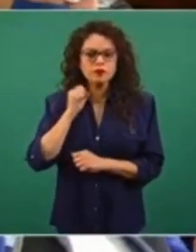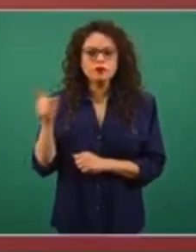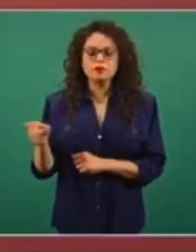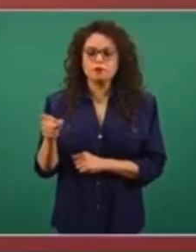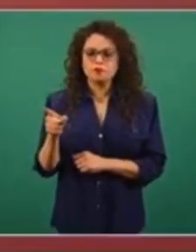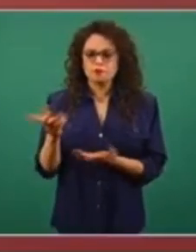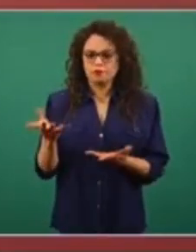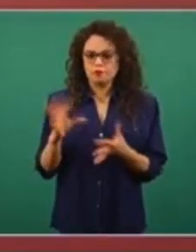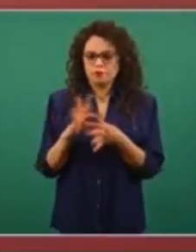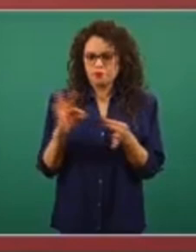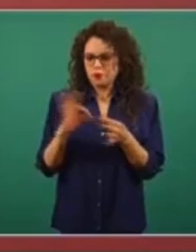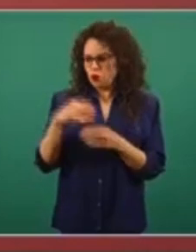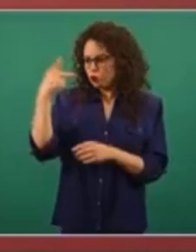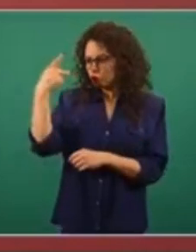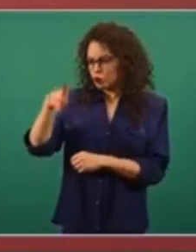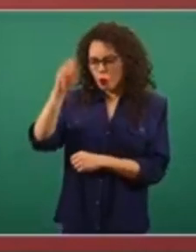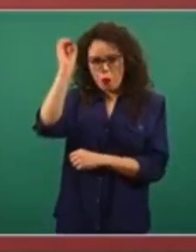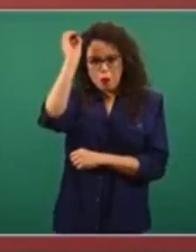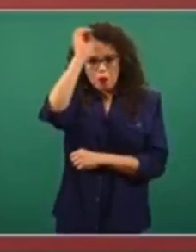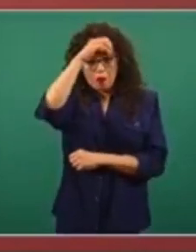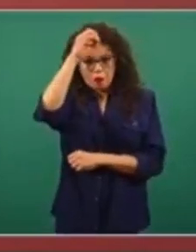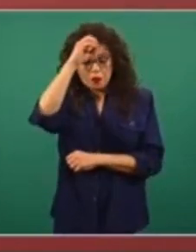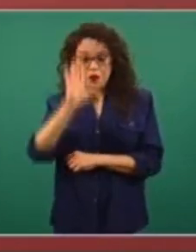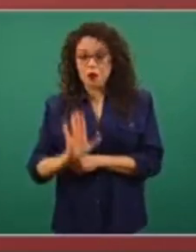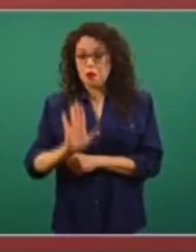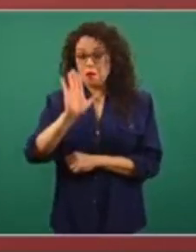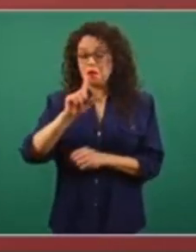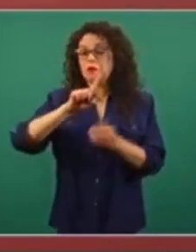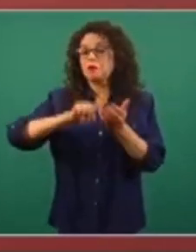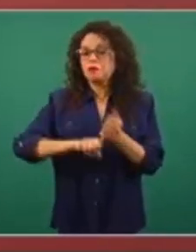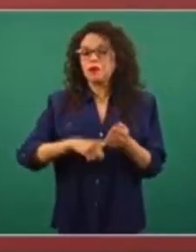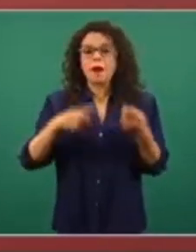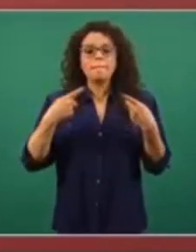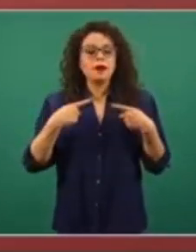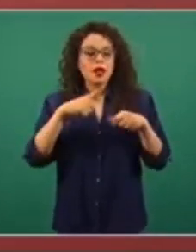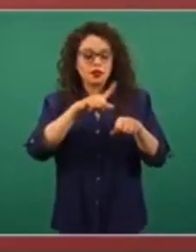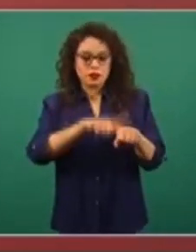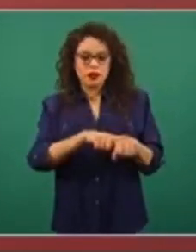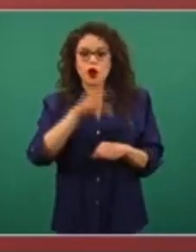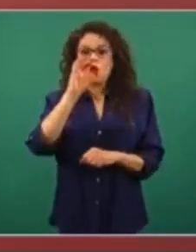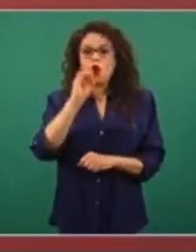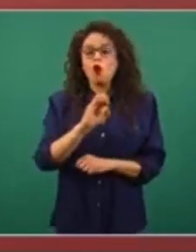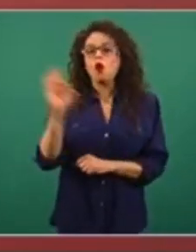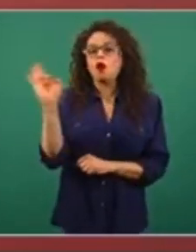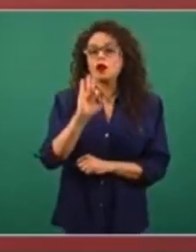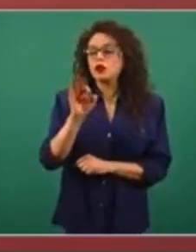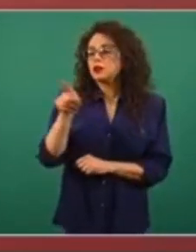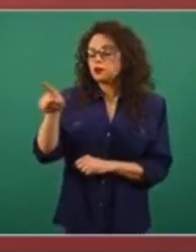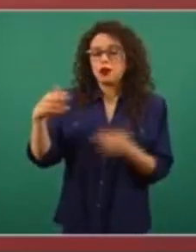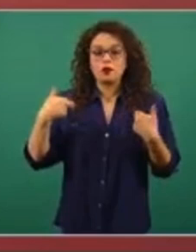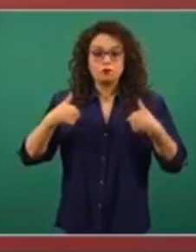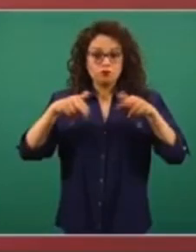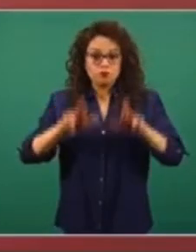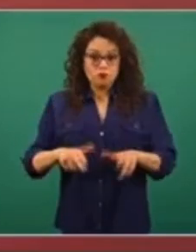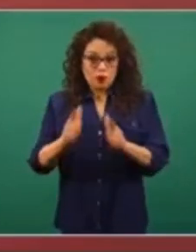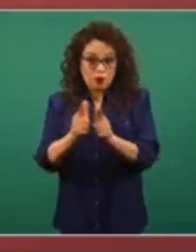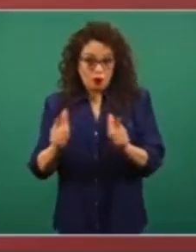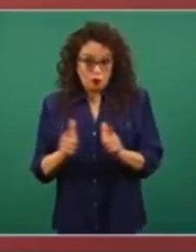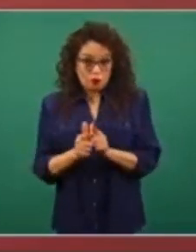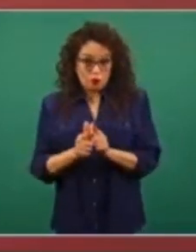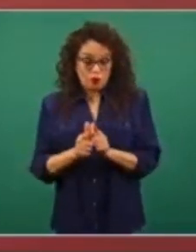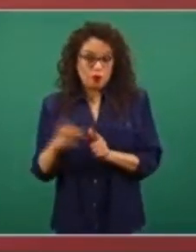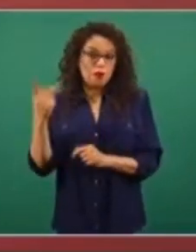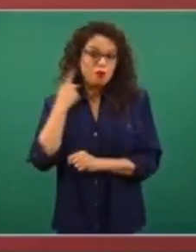blandiendo opiniones, me parece que a título personal o quizá a nombre de los partidos que representan, espero que no de la ciudadanía